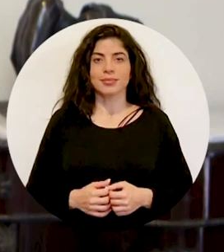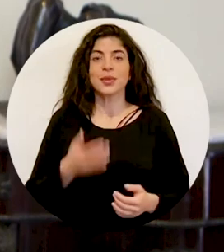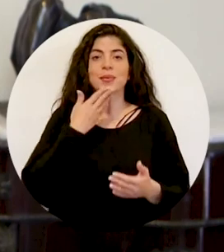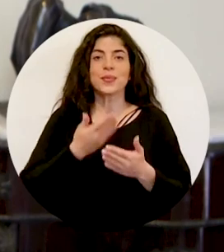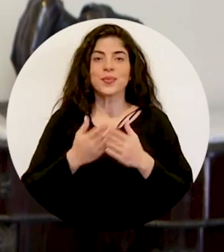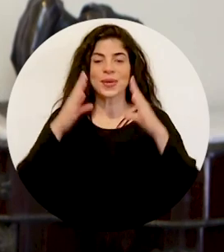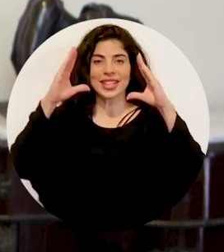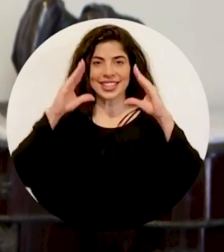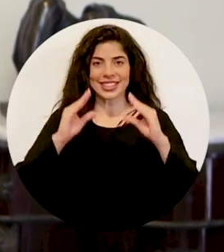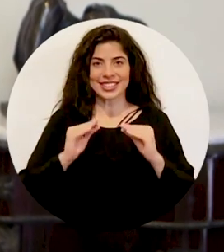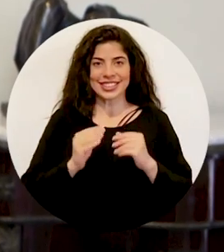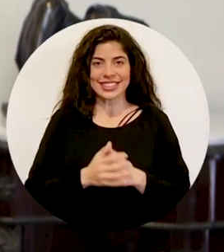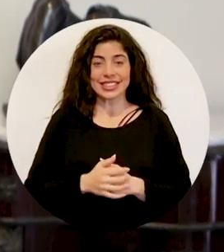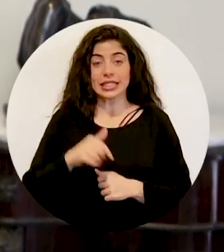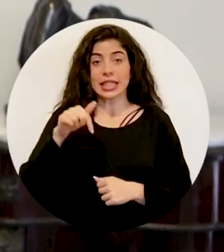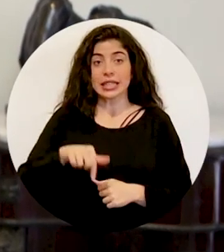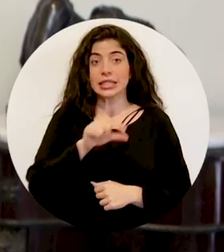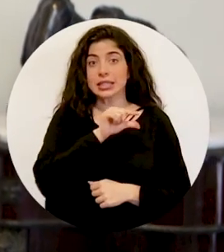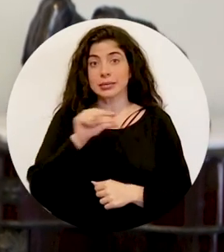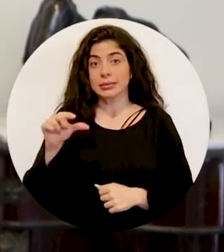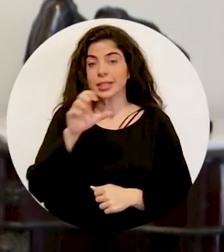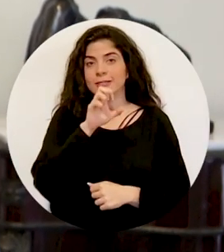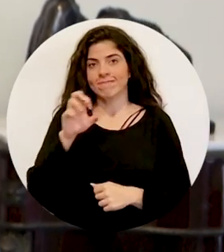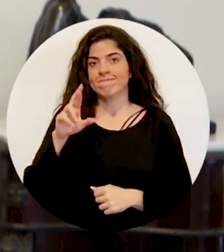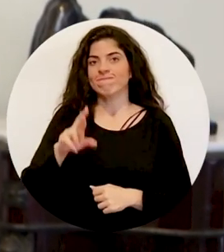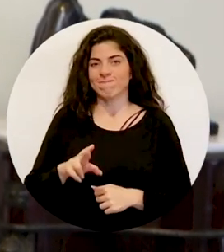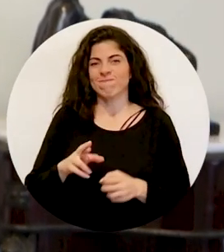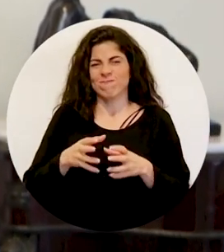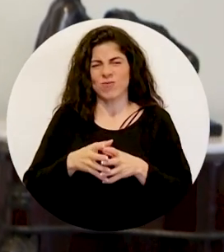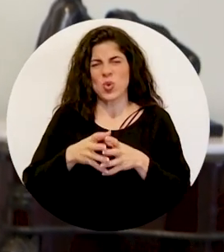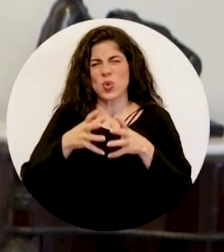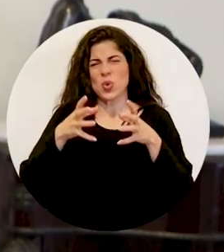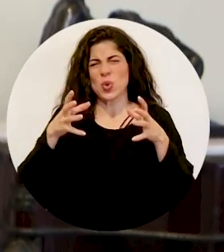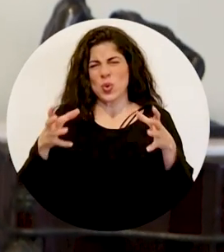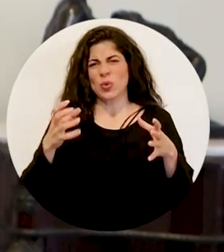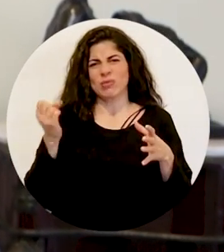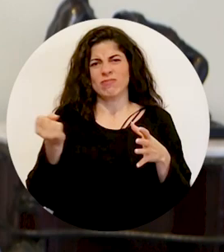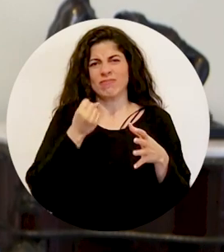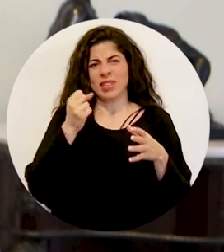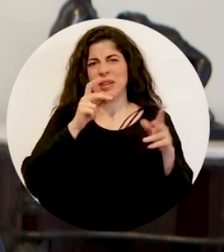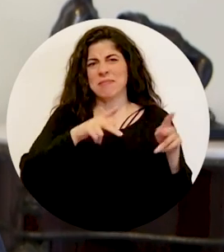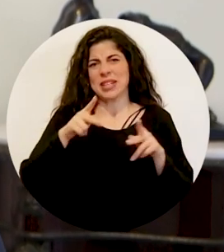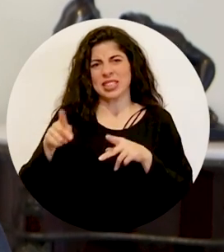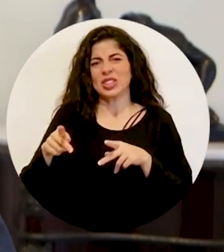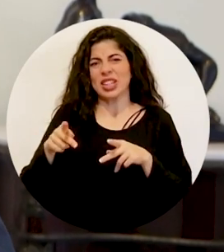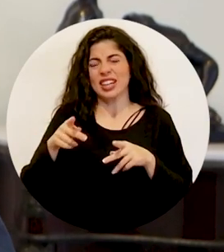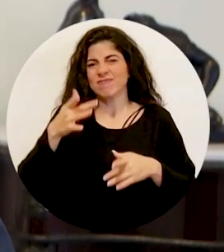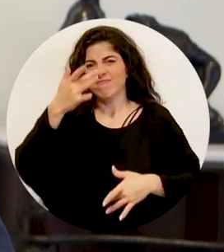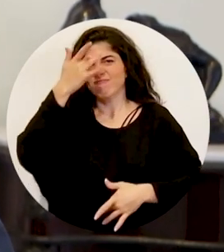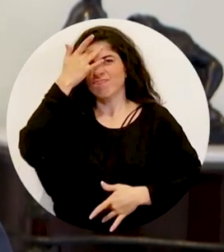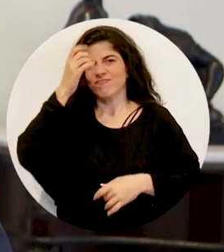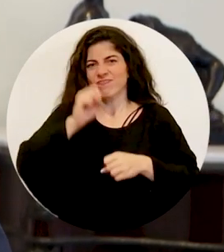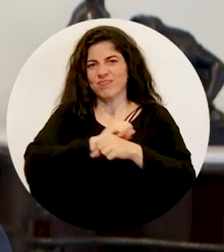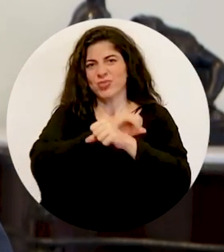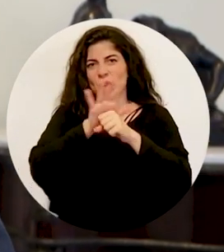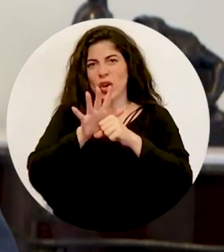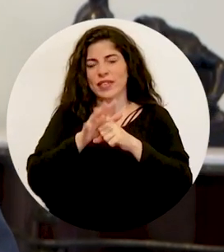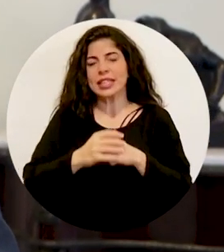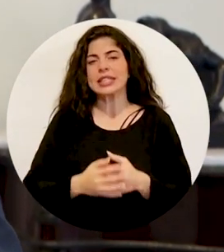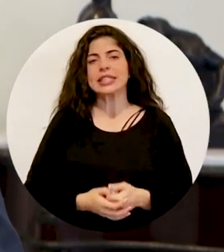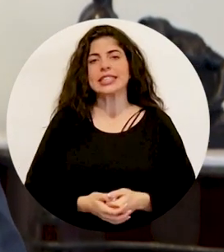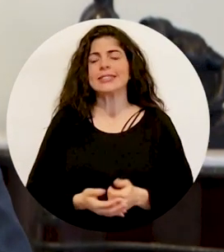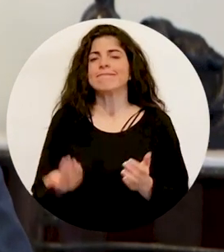Buenas noches. Esta semana Costa Rica tuvo un aumento significativo de personas contagiadas de COVID-19.